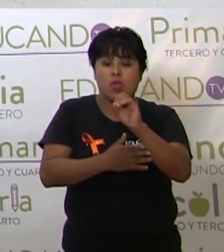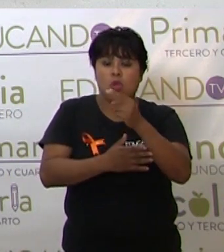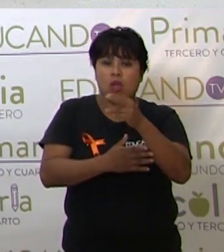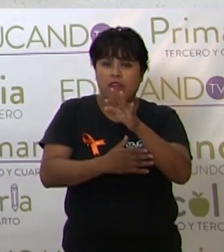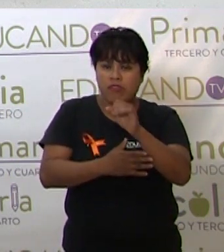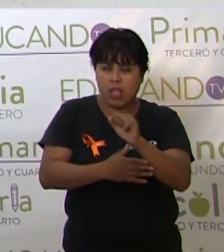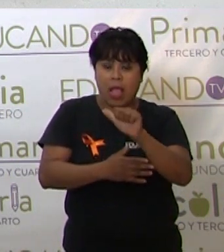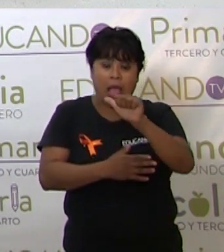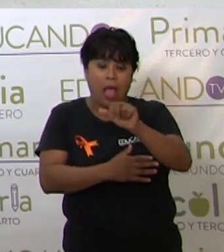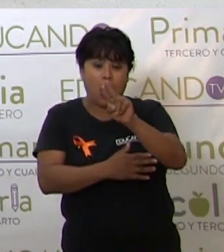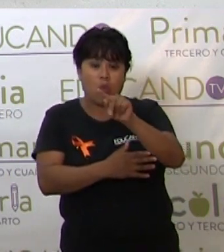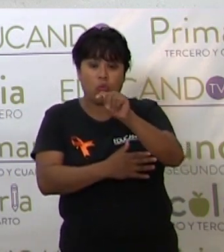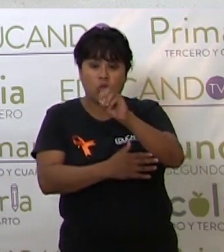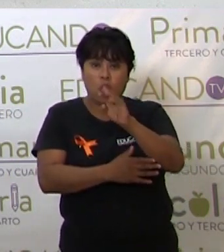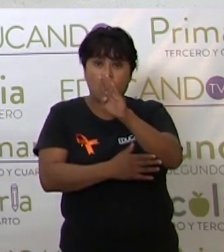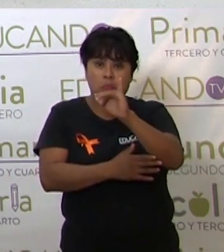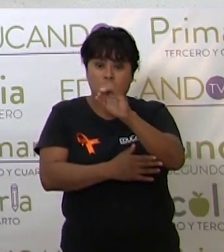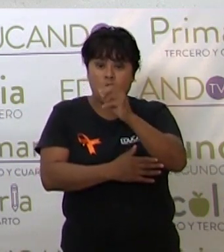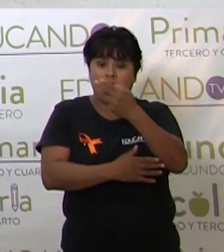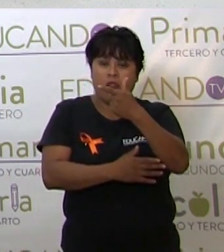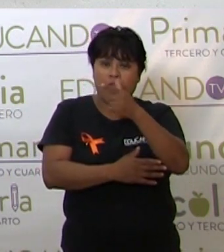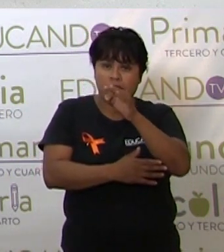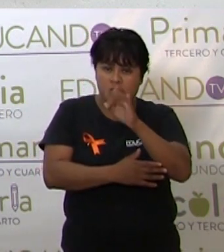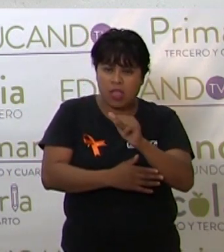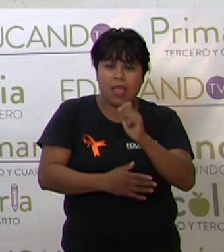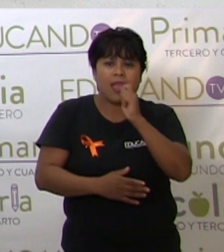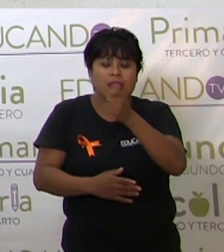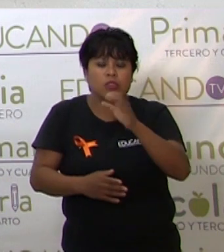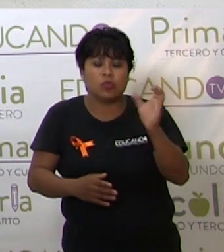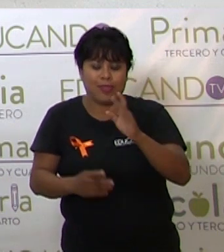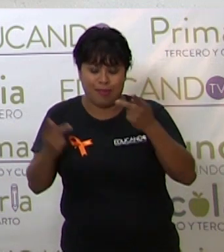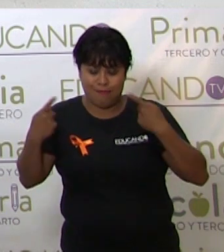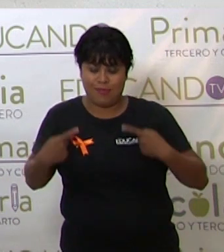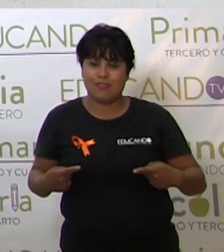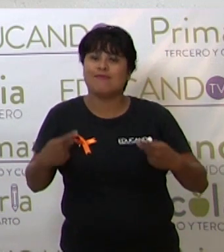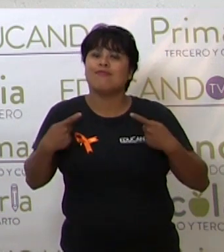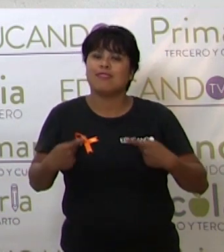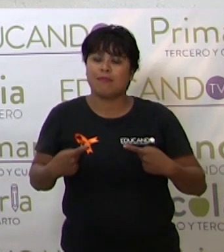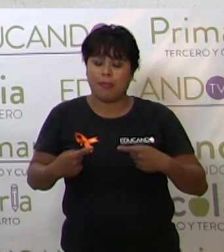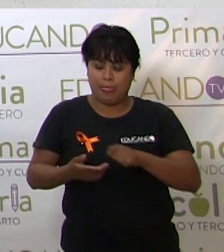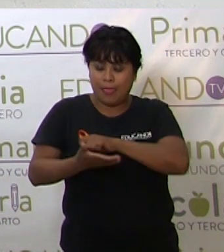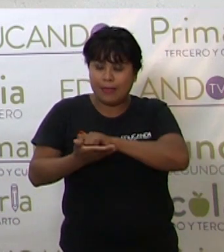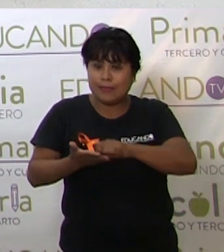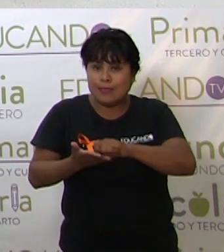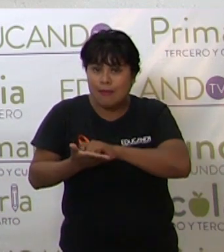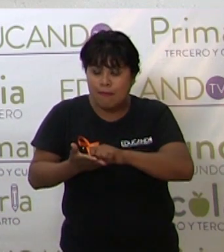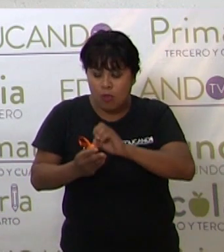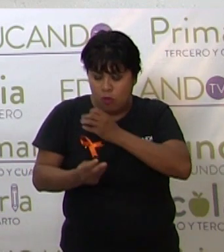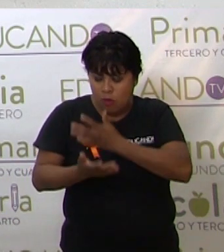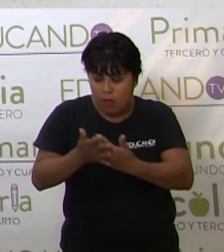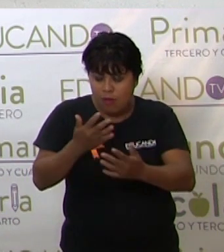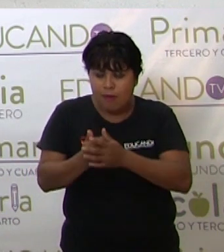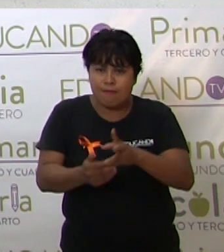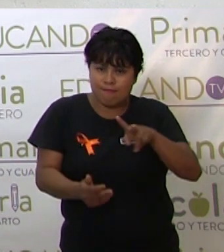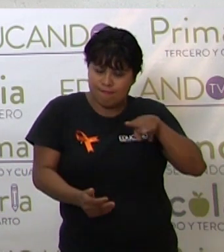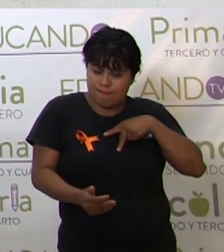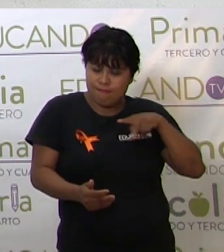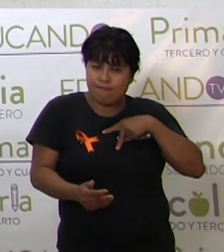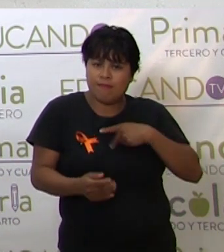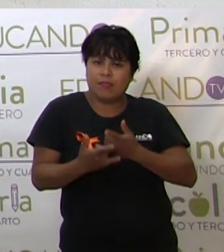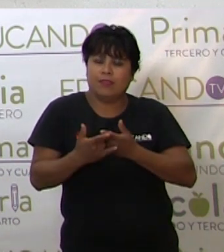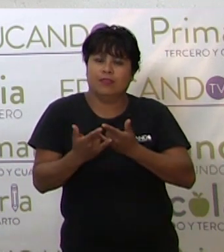autobiografía es cuando el personaje escribe o construye su propia vida.